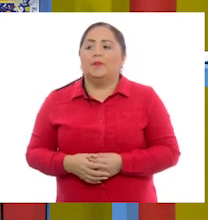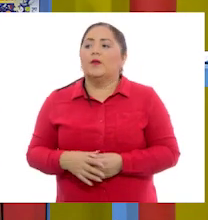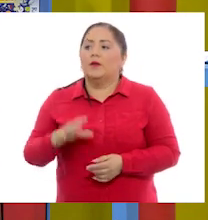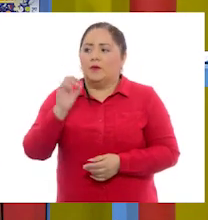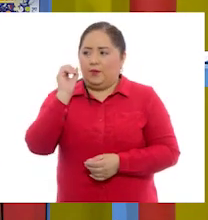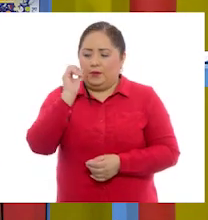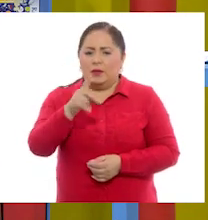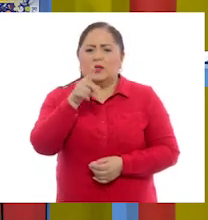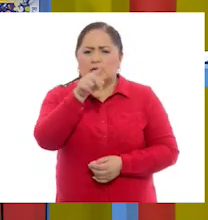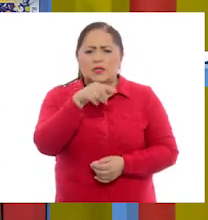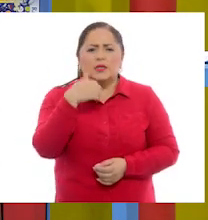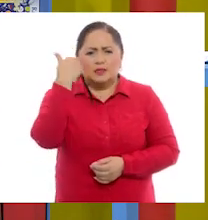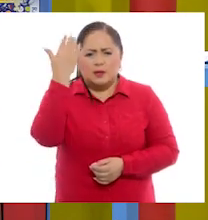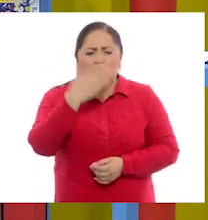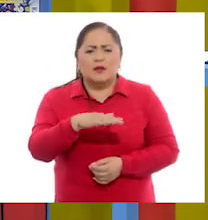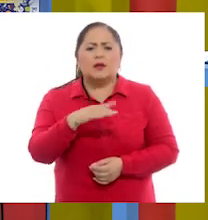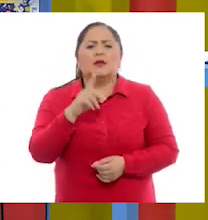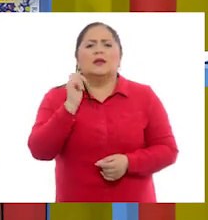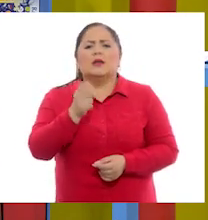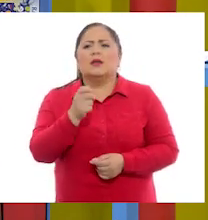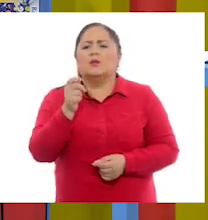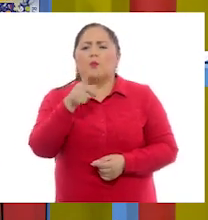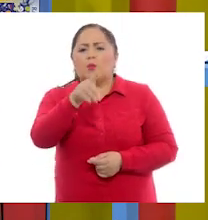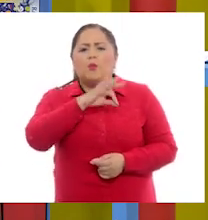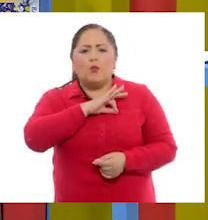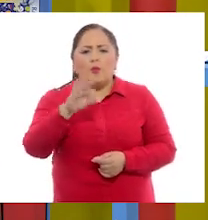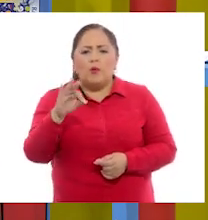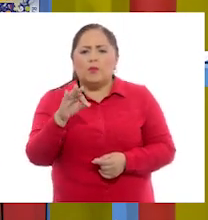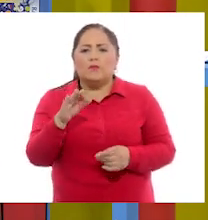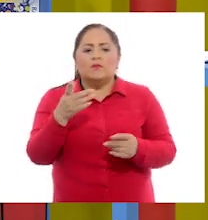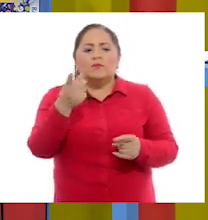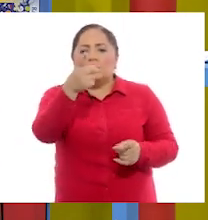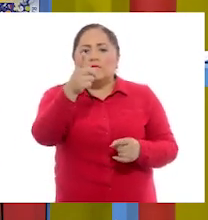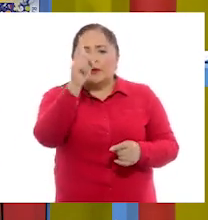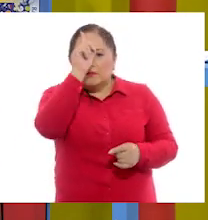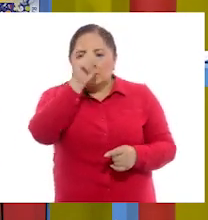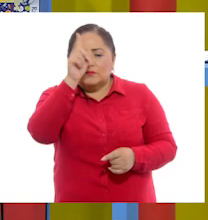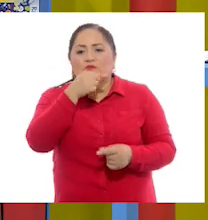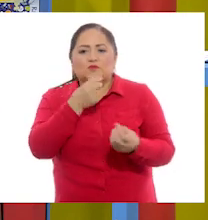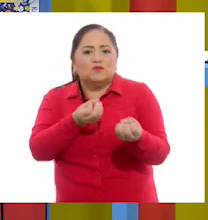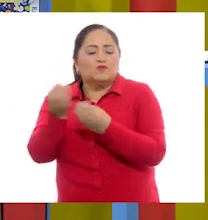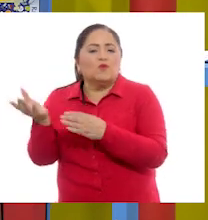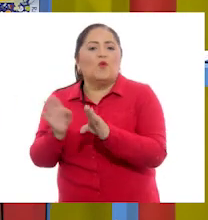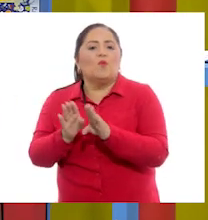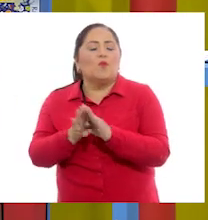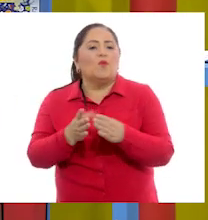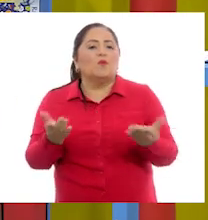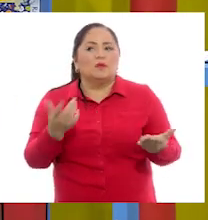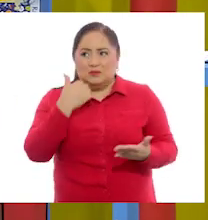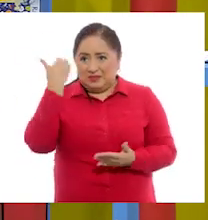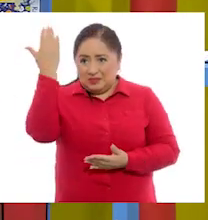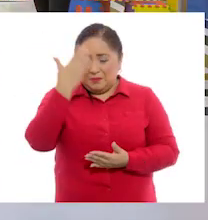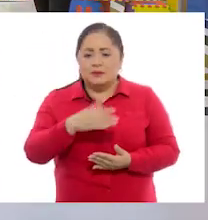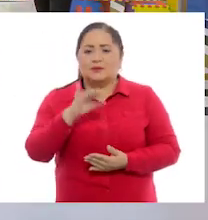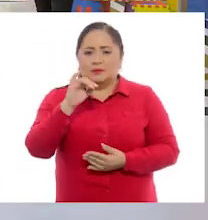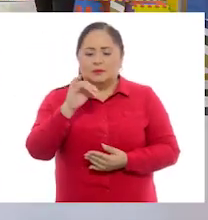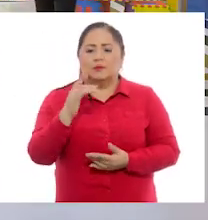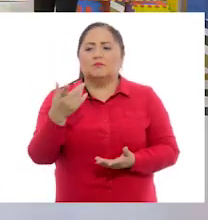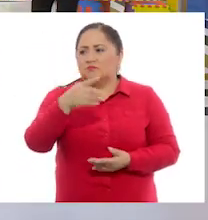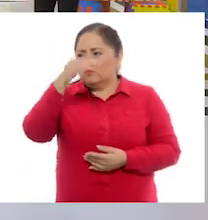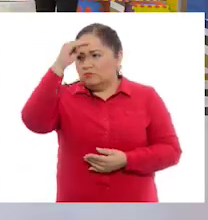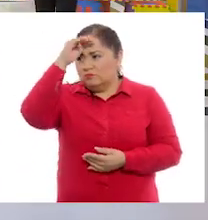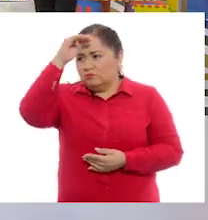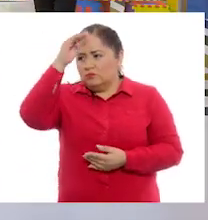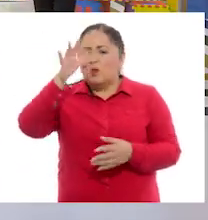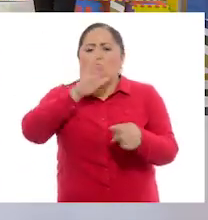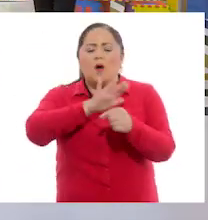Entonces, ¿quieren saber qué indicaciones le pueden dar algunas niñas y niños de segundo grado? ¿Quieres saberlo, Pili? Claro que sí. A ver qué se les ocurre.